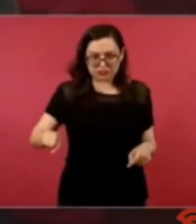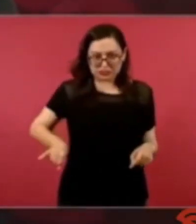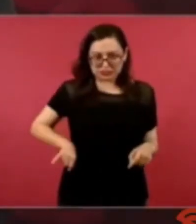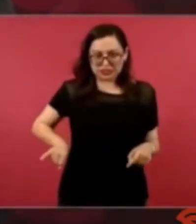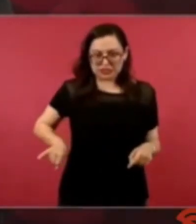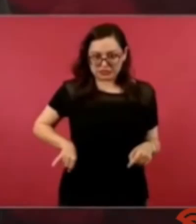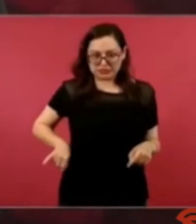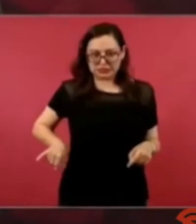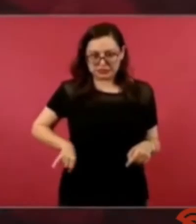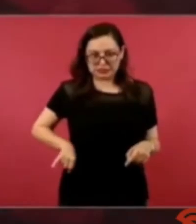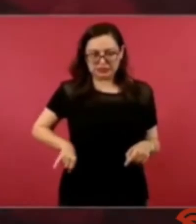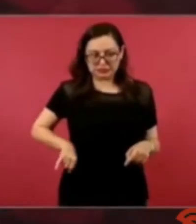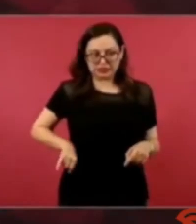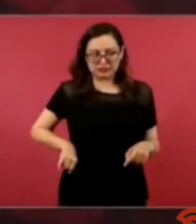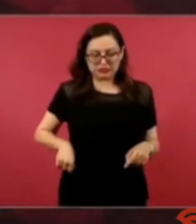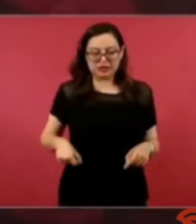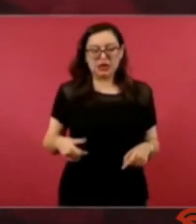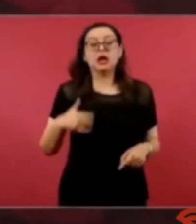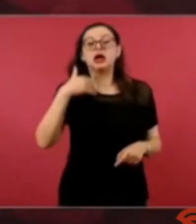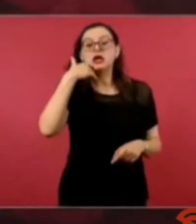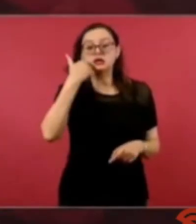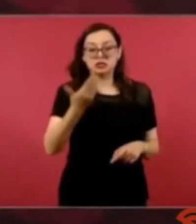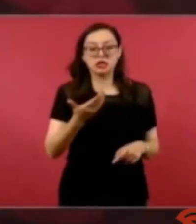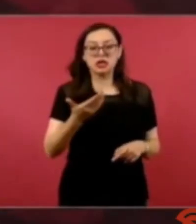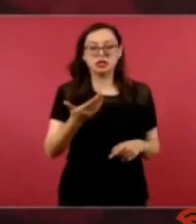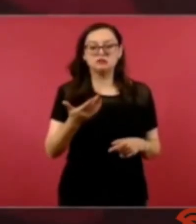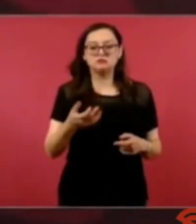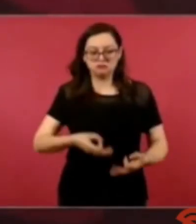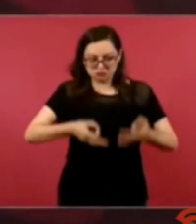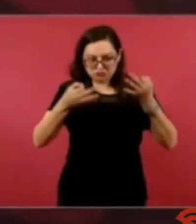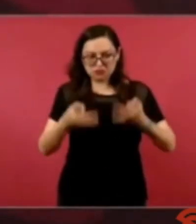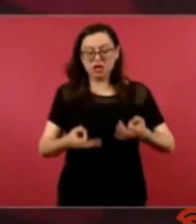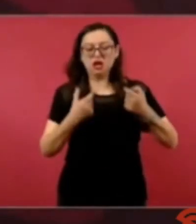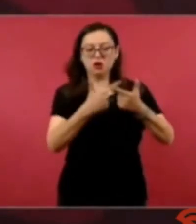opositora a lo que nosotros representamos